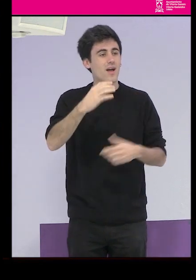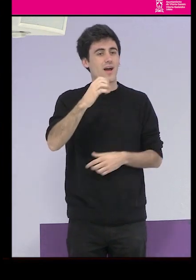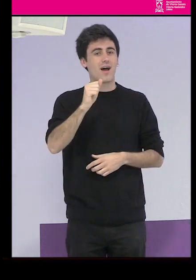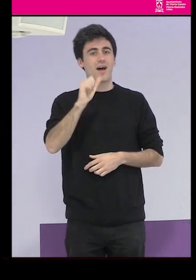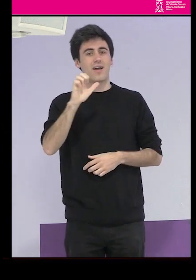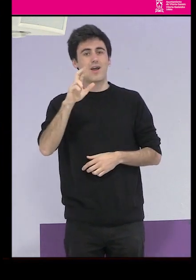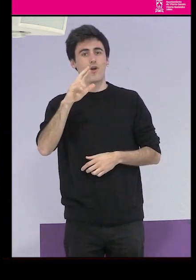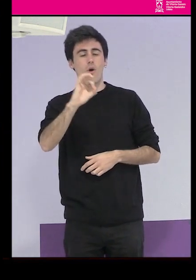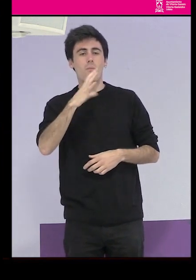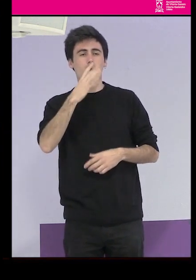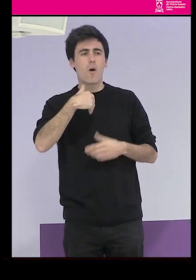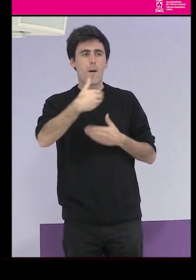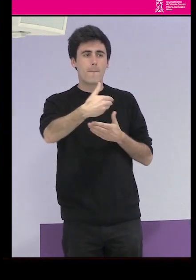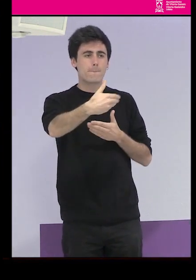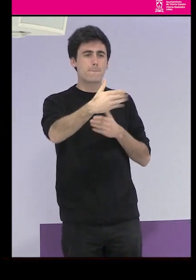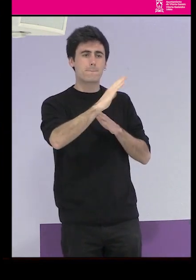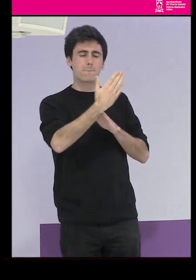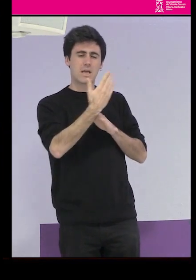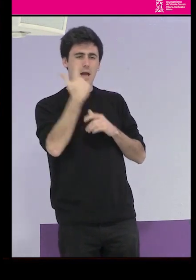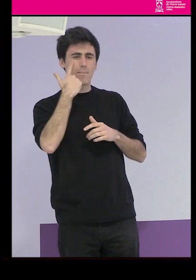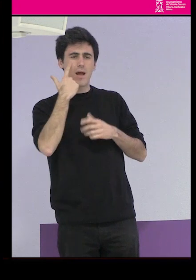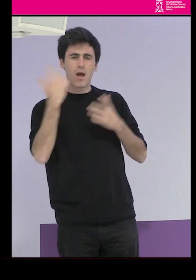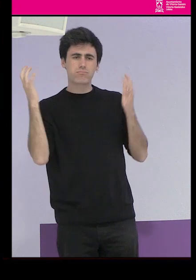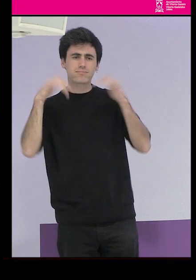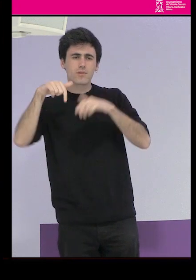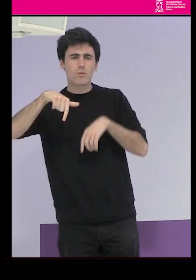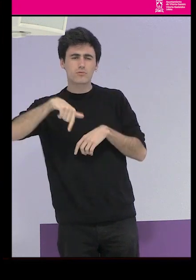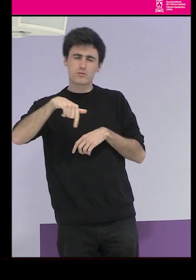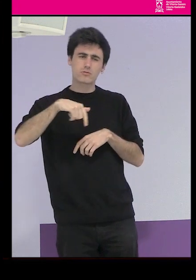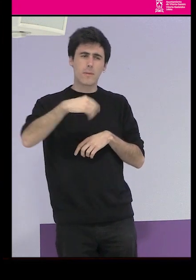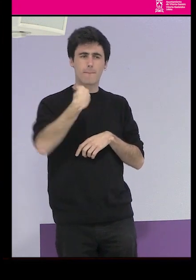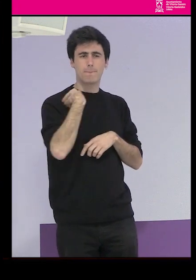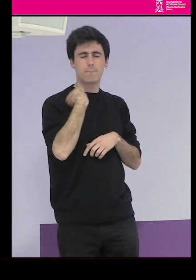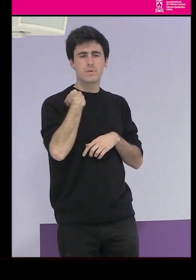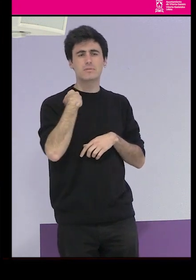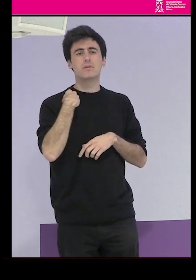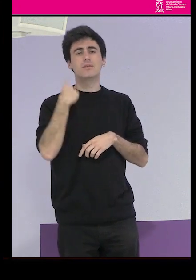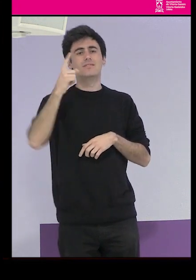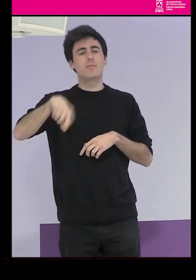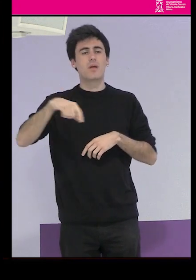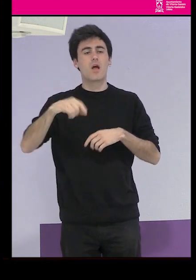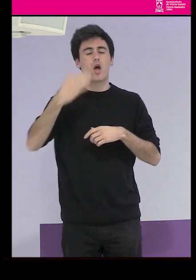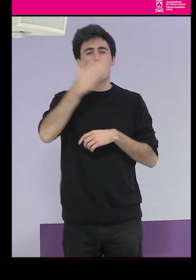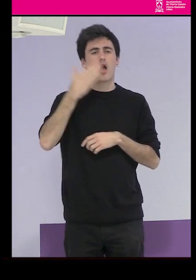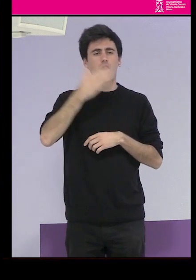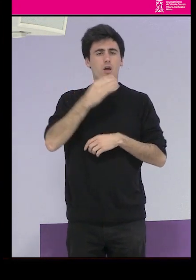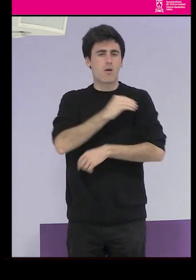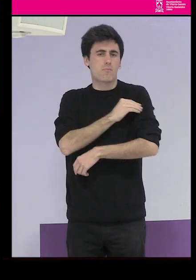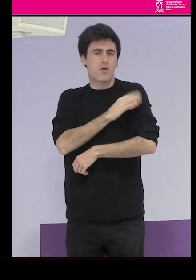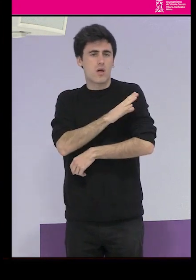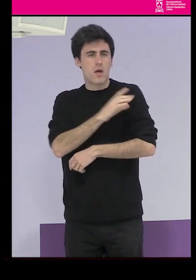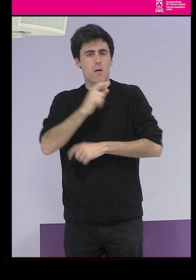planteado este encuentro, por la oportunidad que nos has dado de estar aquí, a la Escuela de Empoderamiento que ya va cogiendo